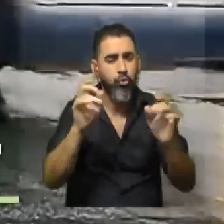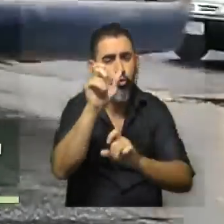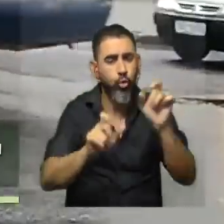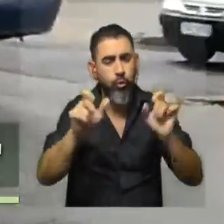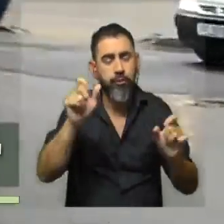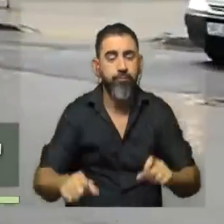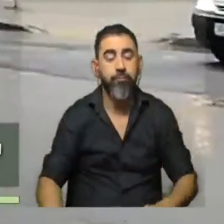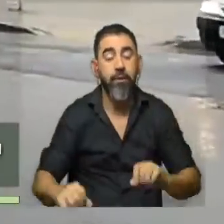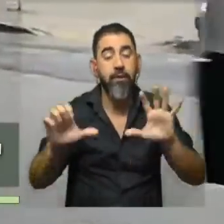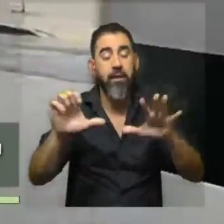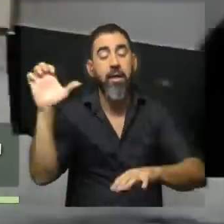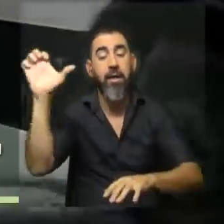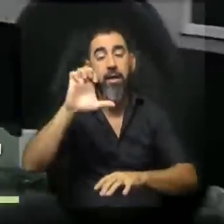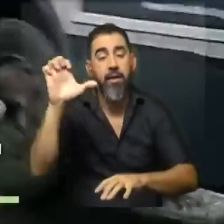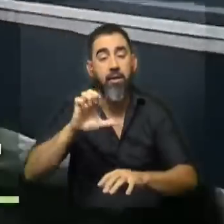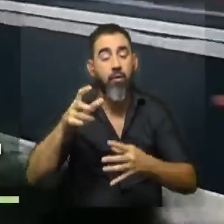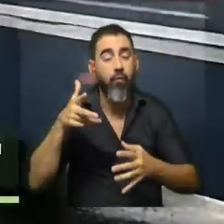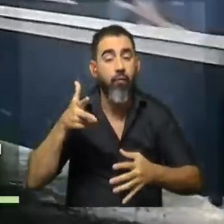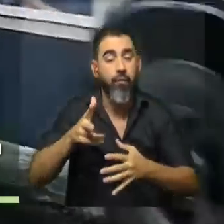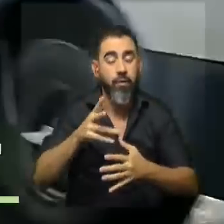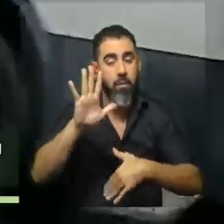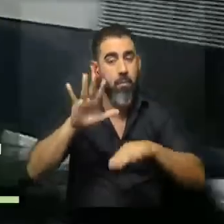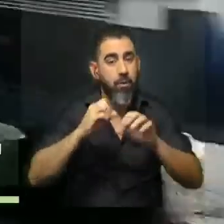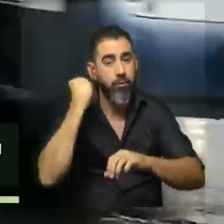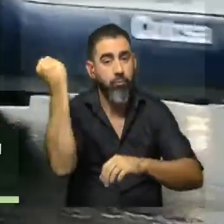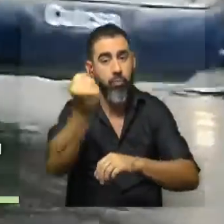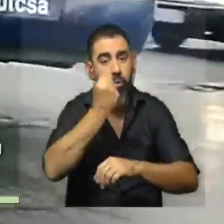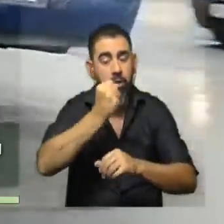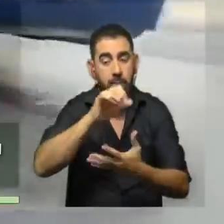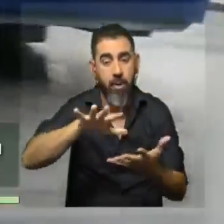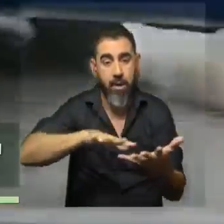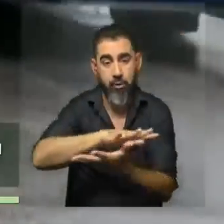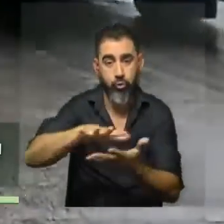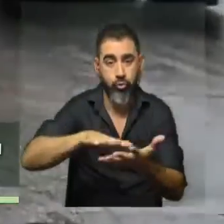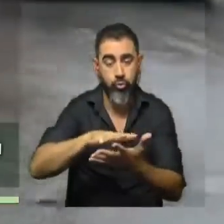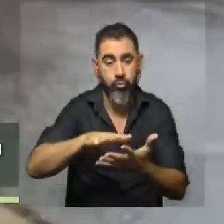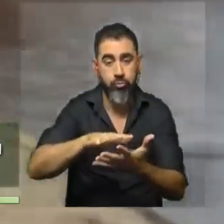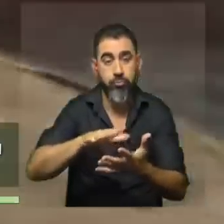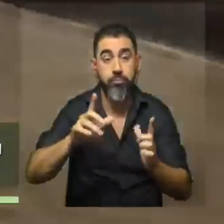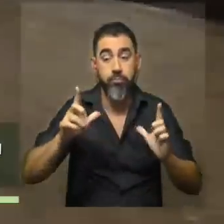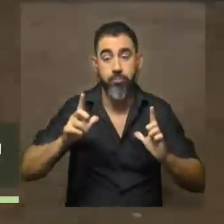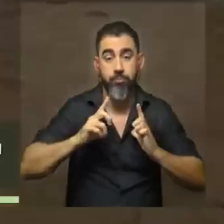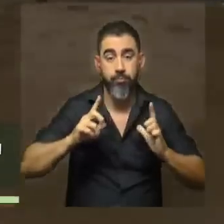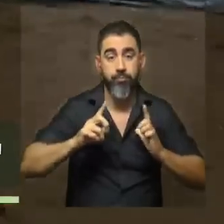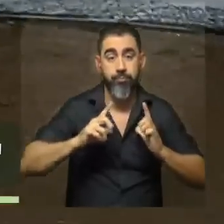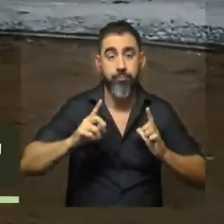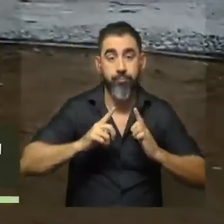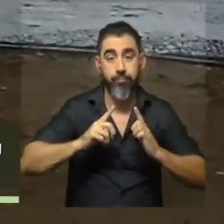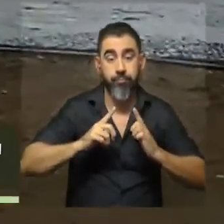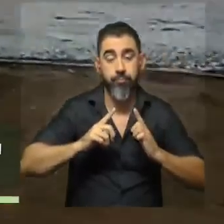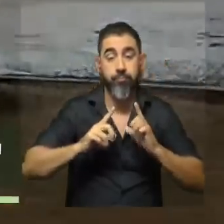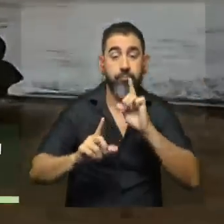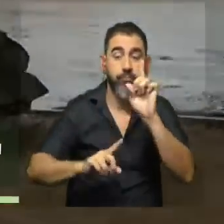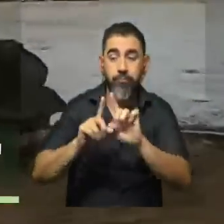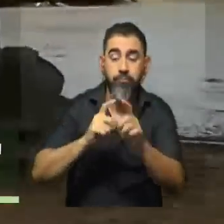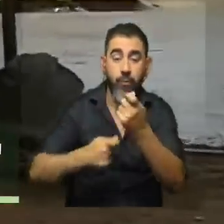Bueno, el 6 de enero es una de las fechas más destacadas para nuestra zona y hay muchísimas expectativas, sobre todo quienes no de repente